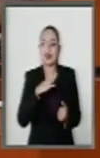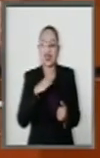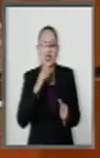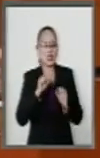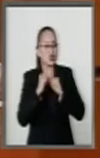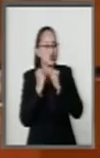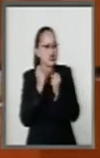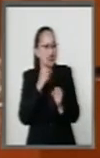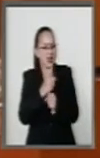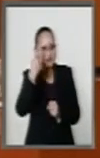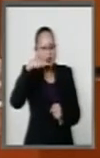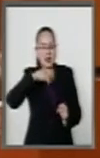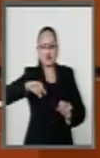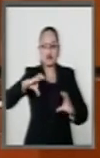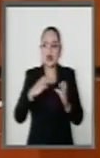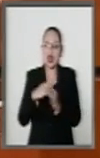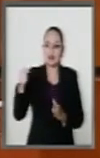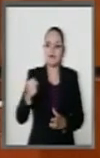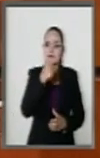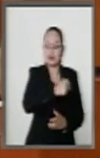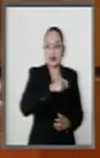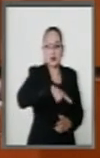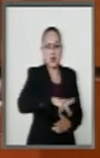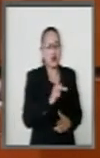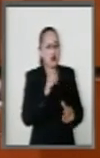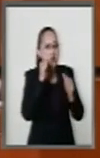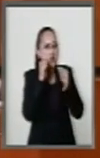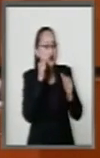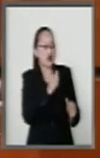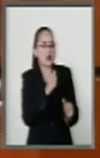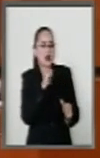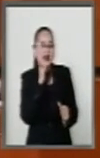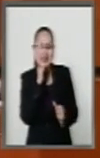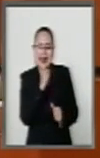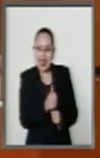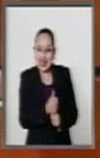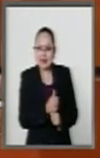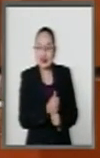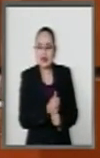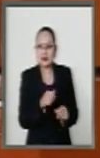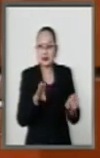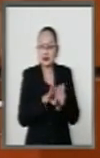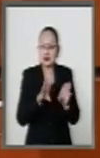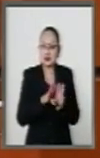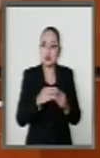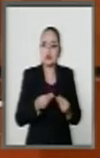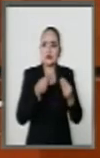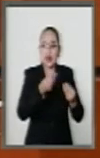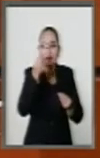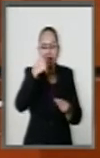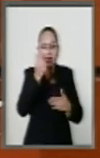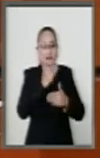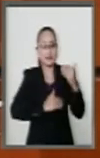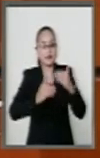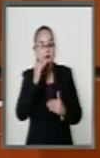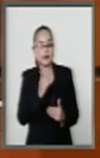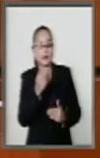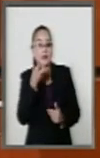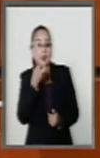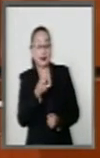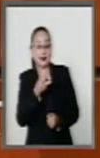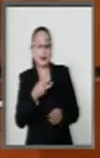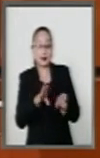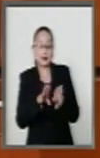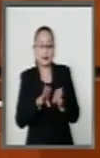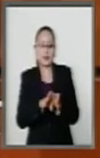condición y muchas veces no le prestó los suficientes medios para su desarrollo en la